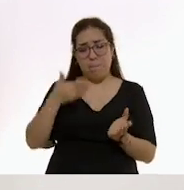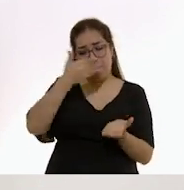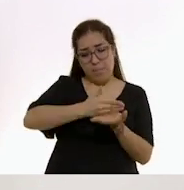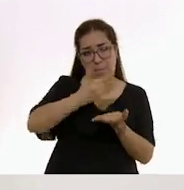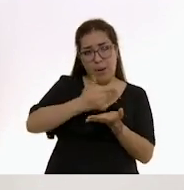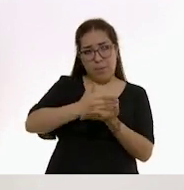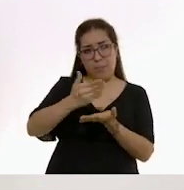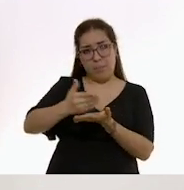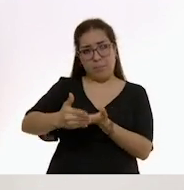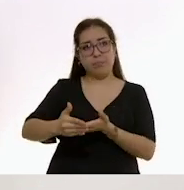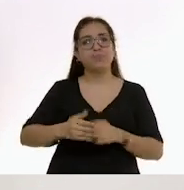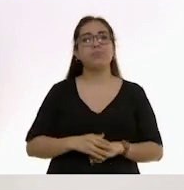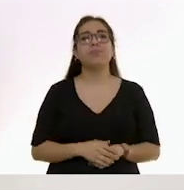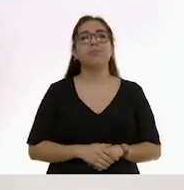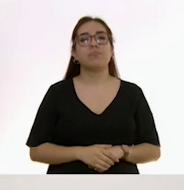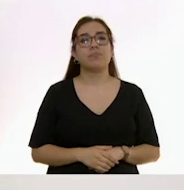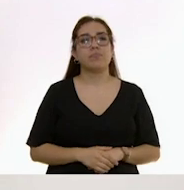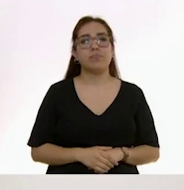mantel individual.